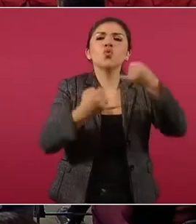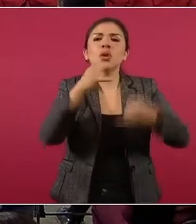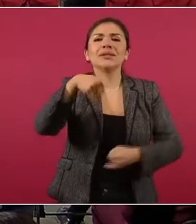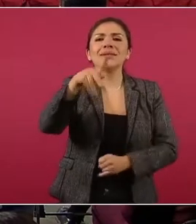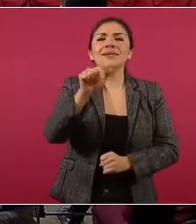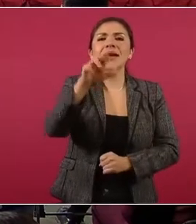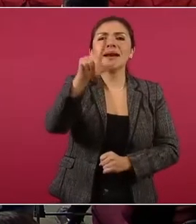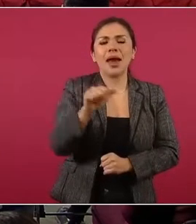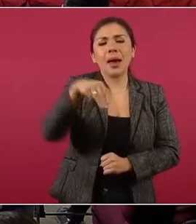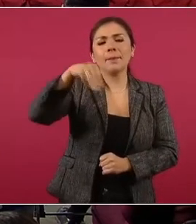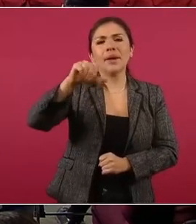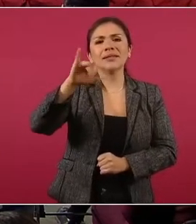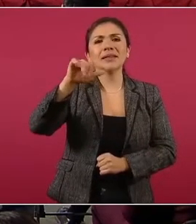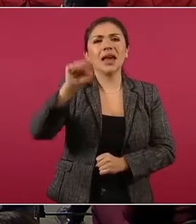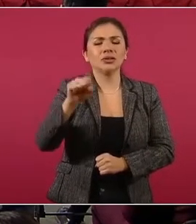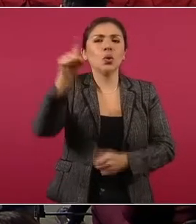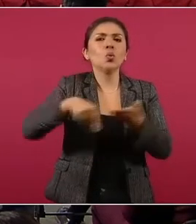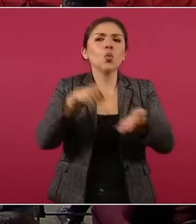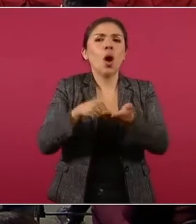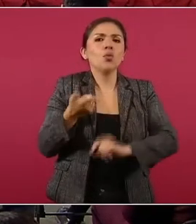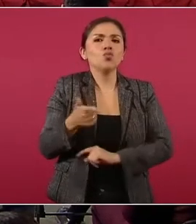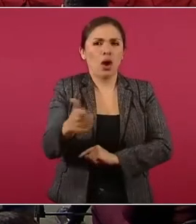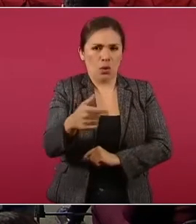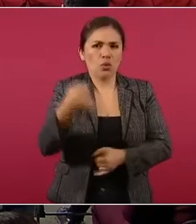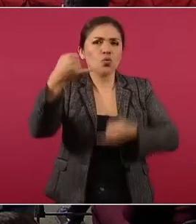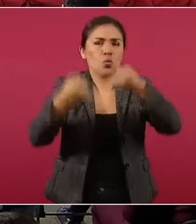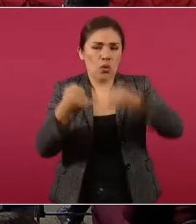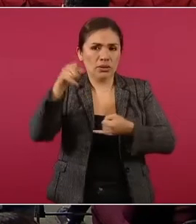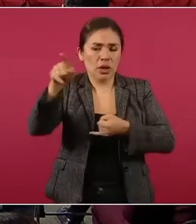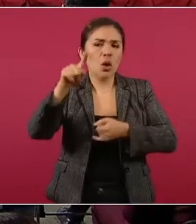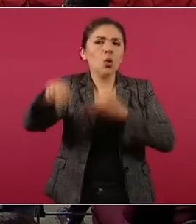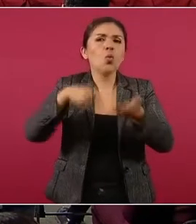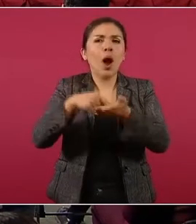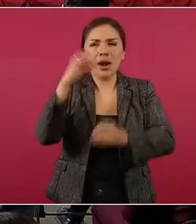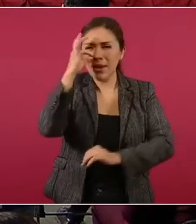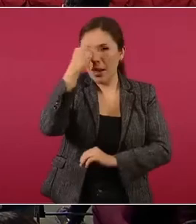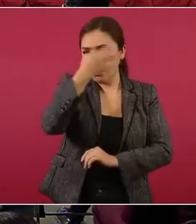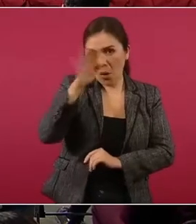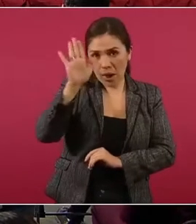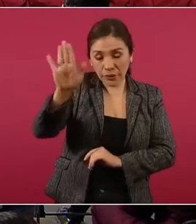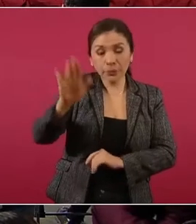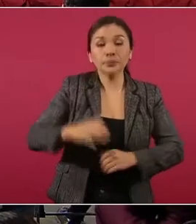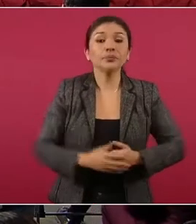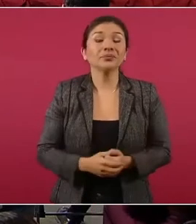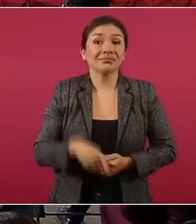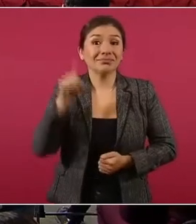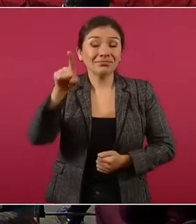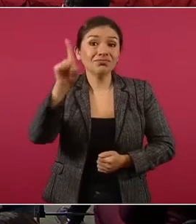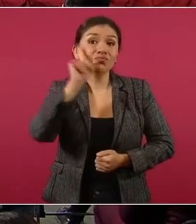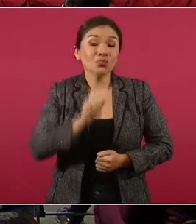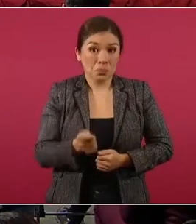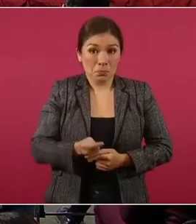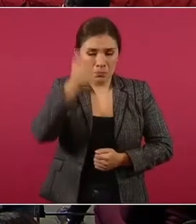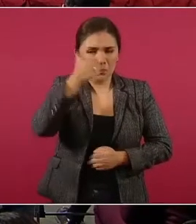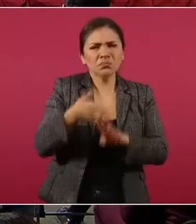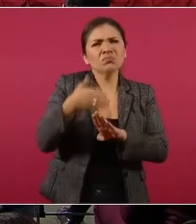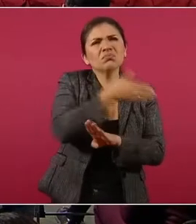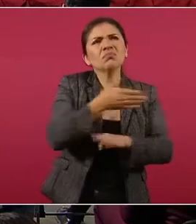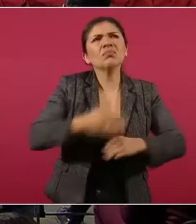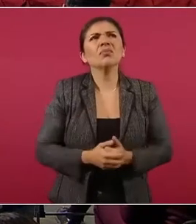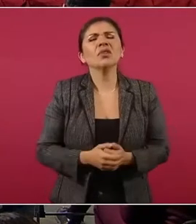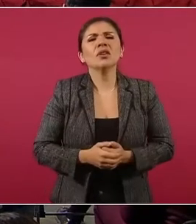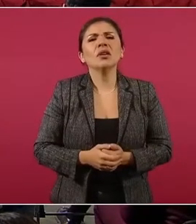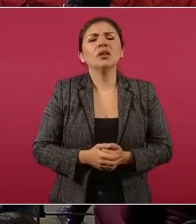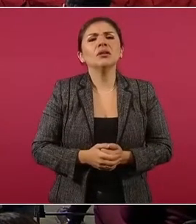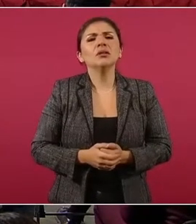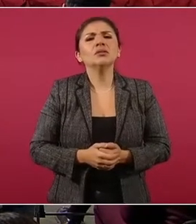Juzgado Noveno de Distrito del Estado de Guanajuato, con sede en Irapuato, quien en un primer momento había